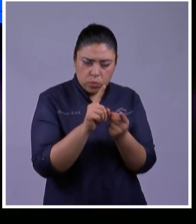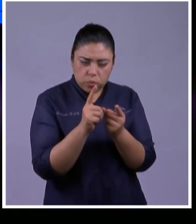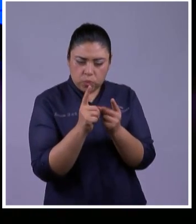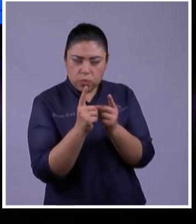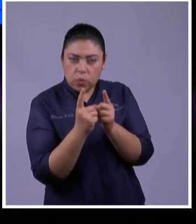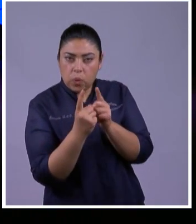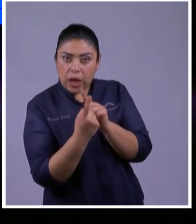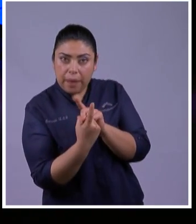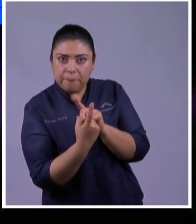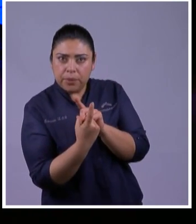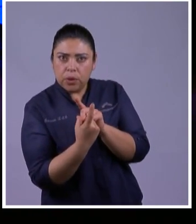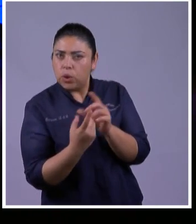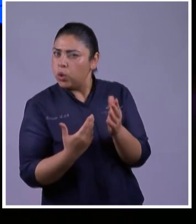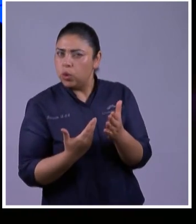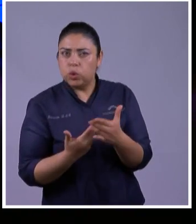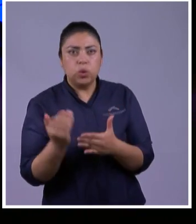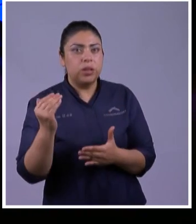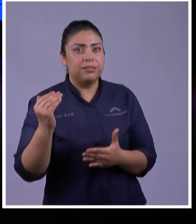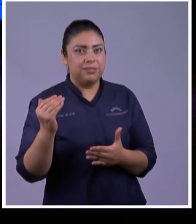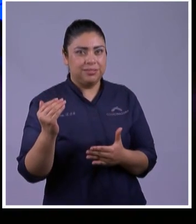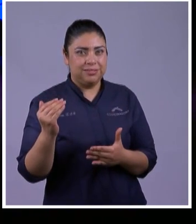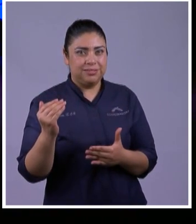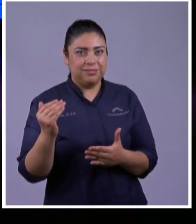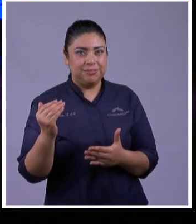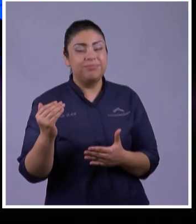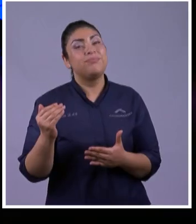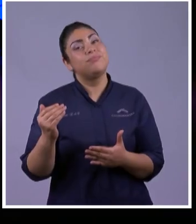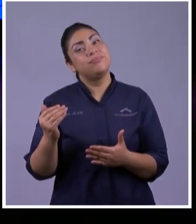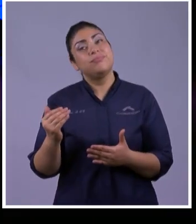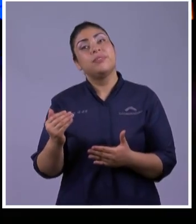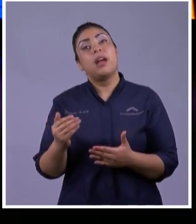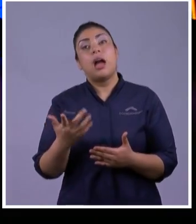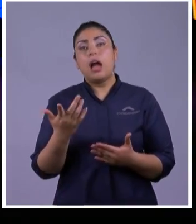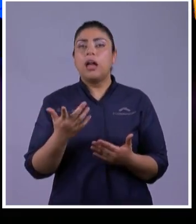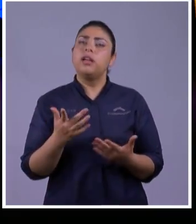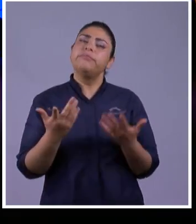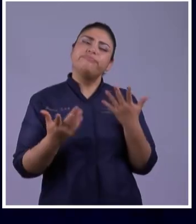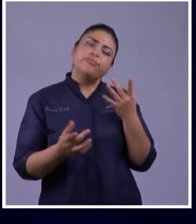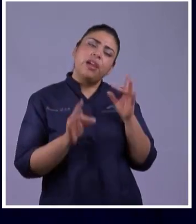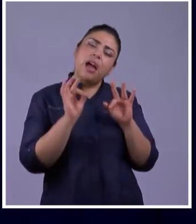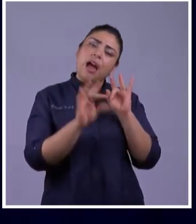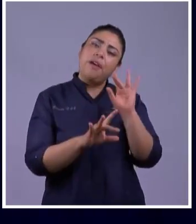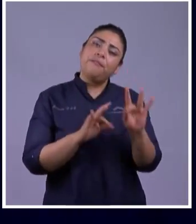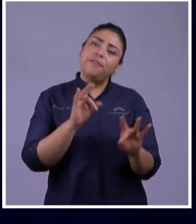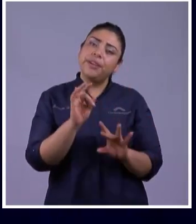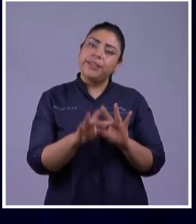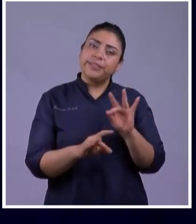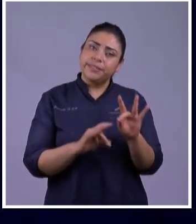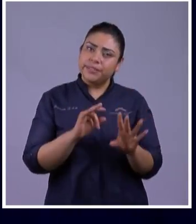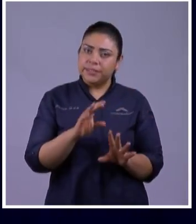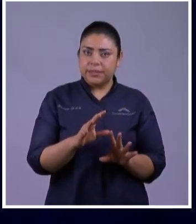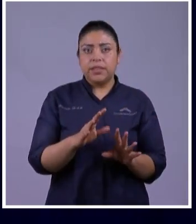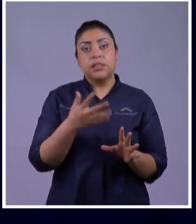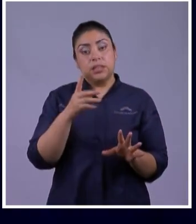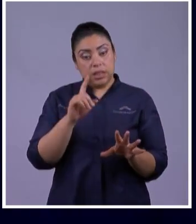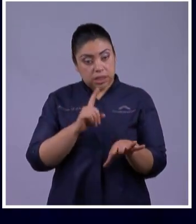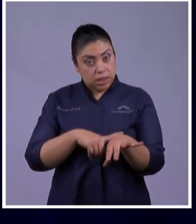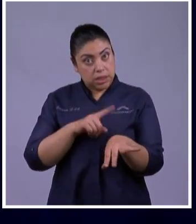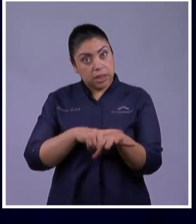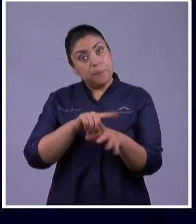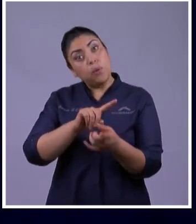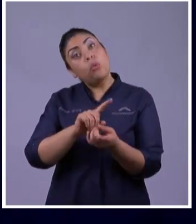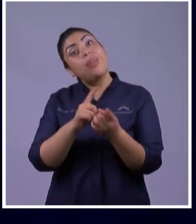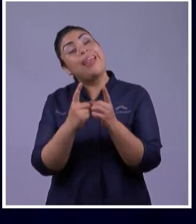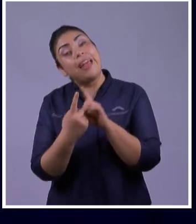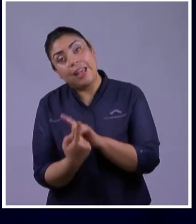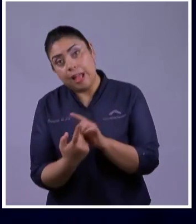Hay situaciones Transicionales Y si no Me entendieron El